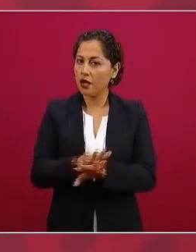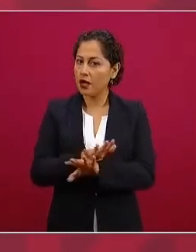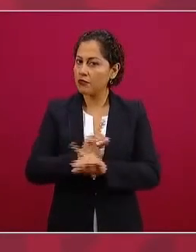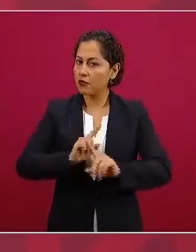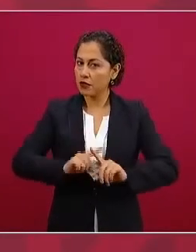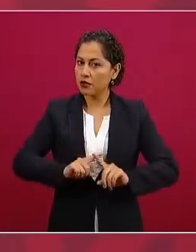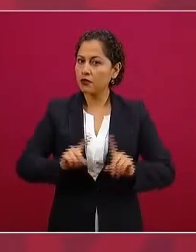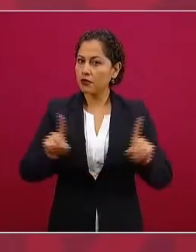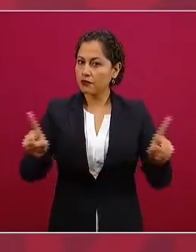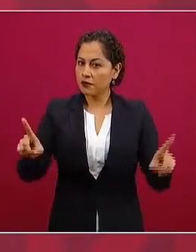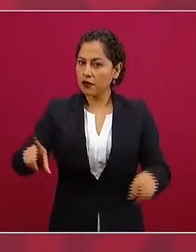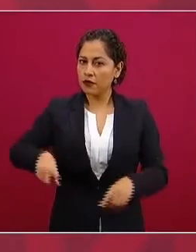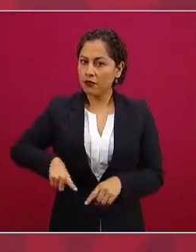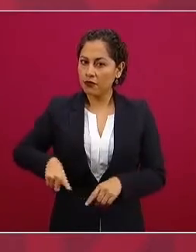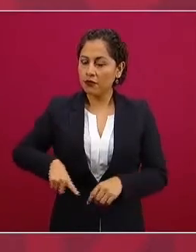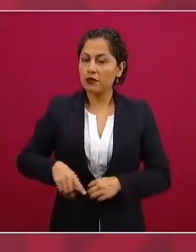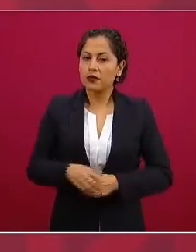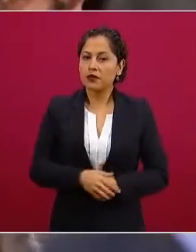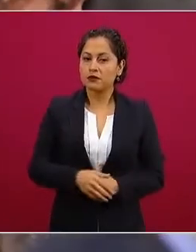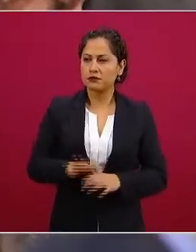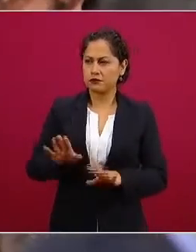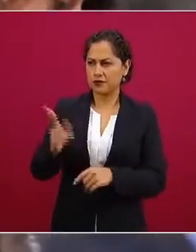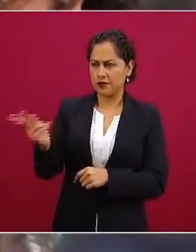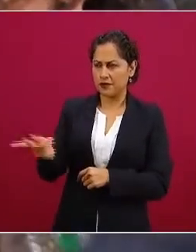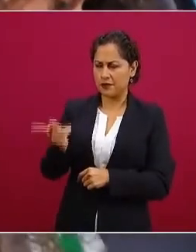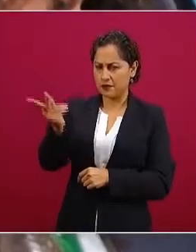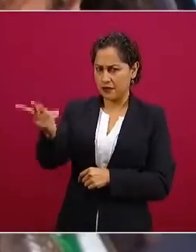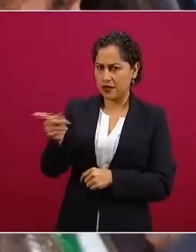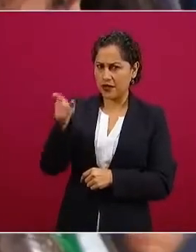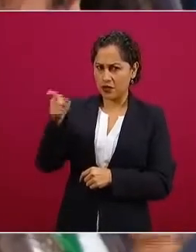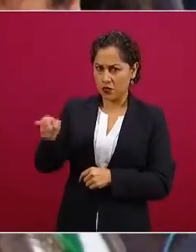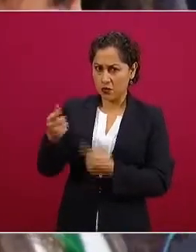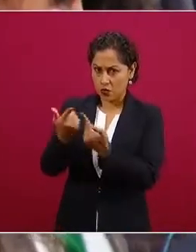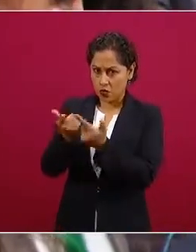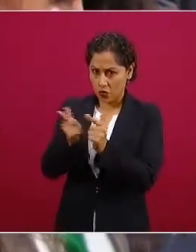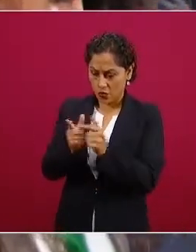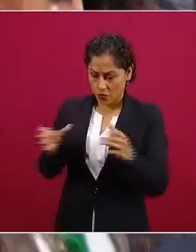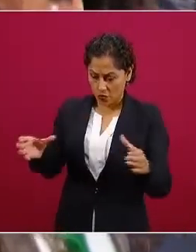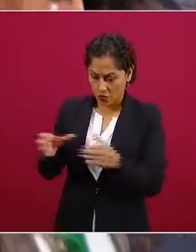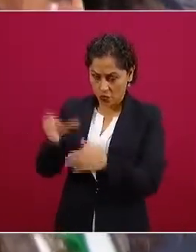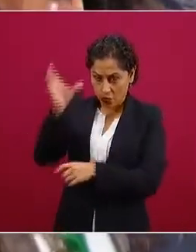entonces no hay privilegios para TV Azteca para nadie grupo Salinas para nadie